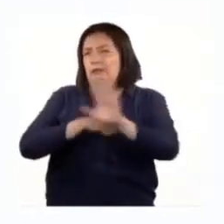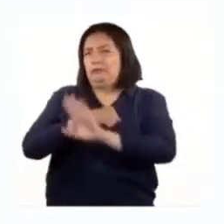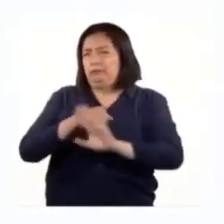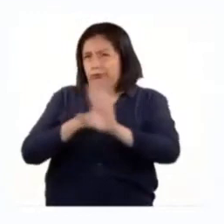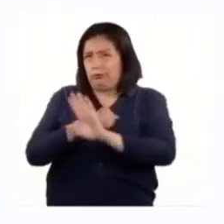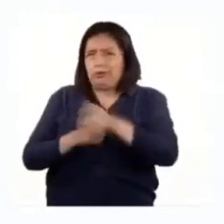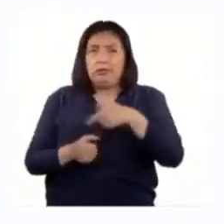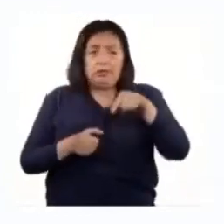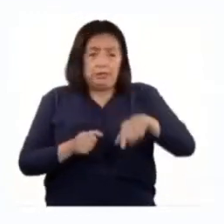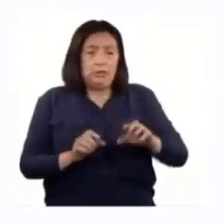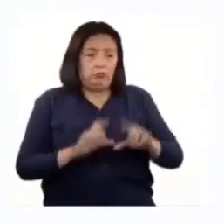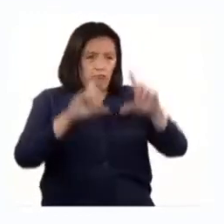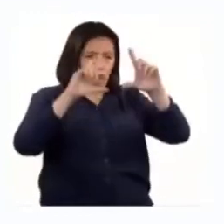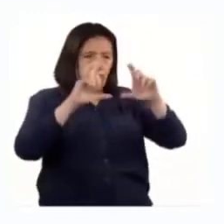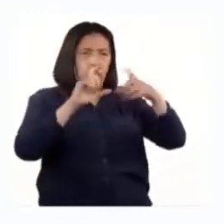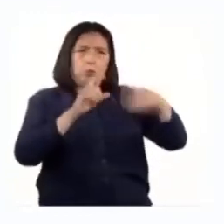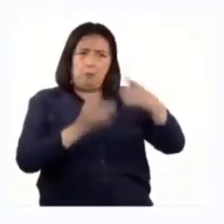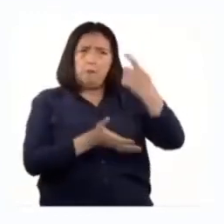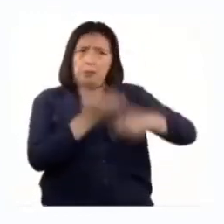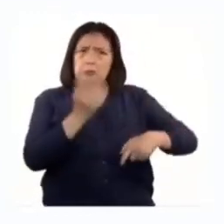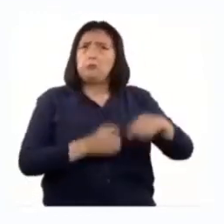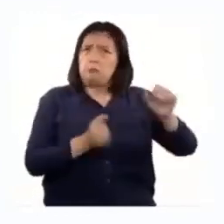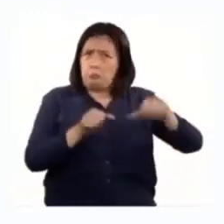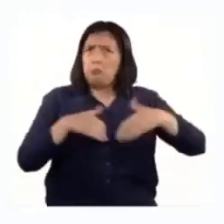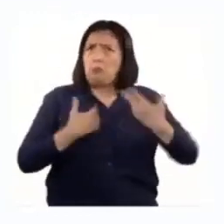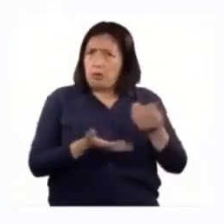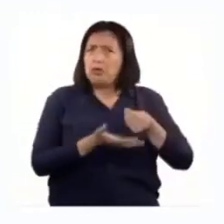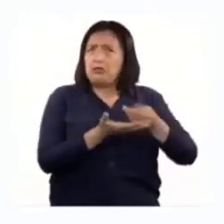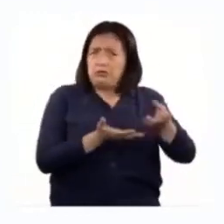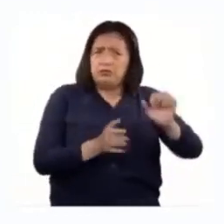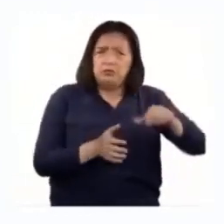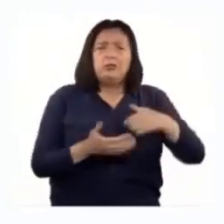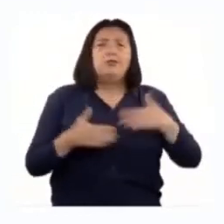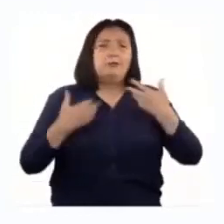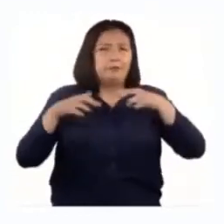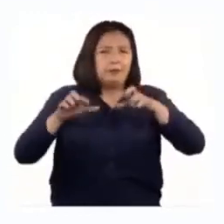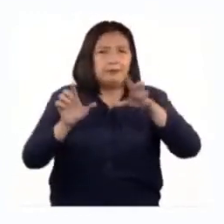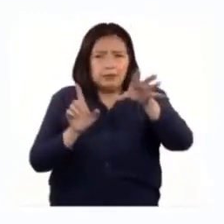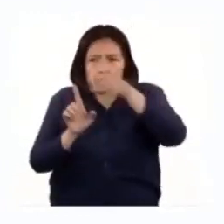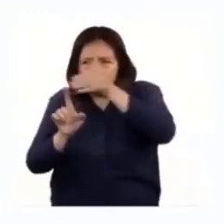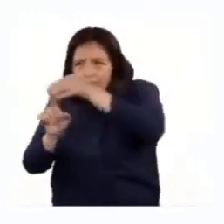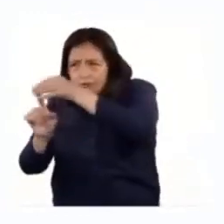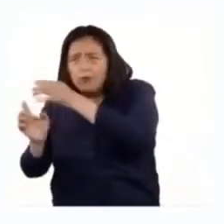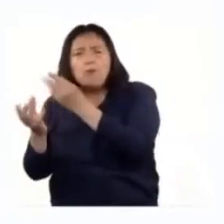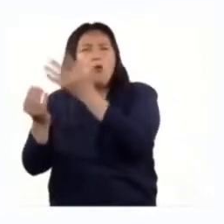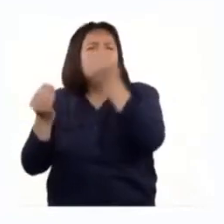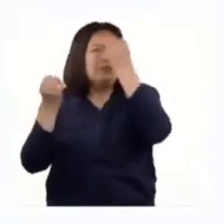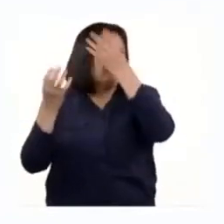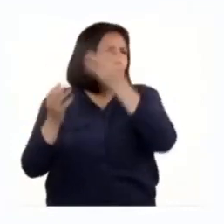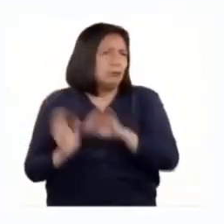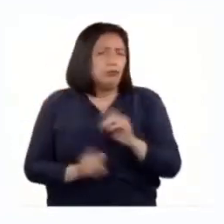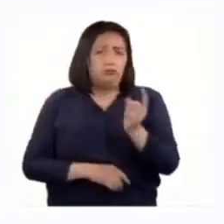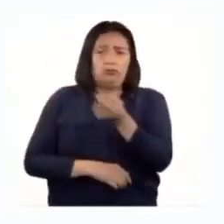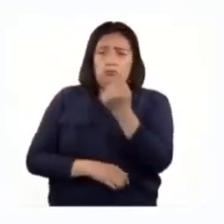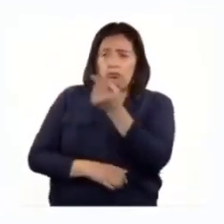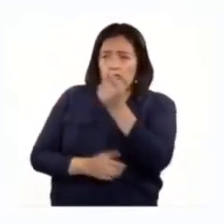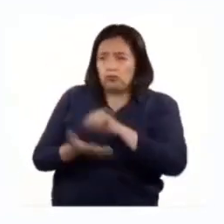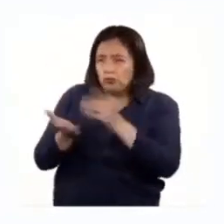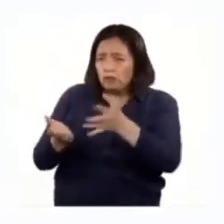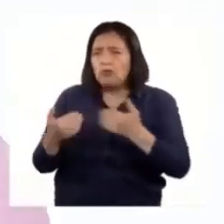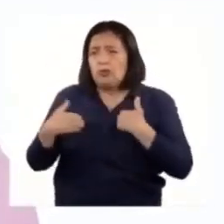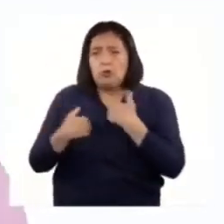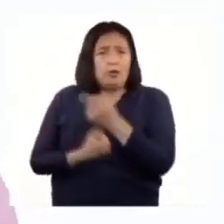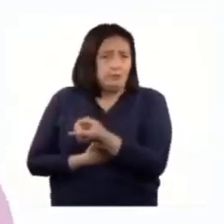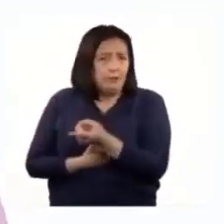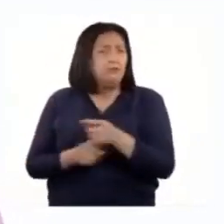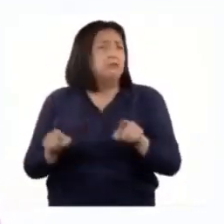B. Son equipos de precio accesible y permiten registrar mucha información, no solamente sobre un tipo de